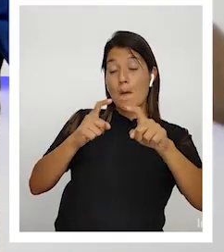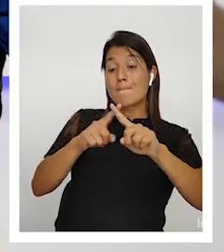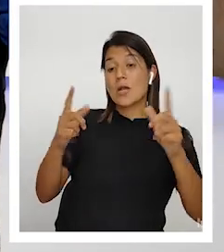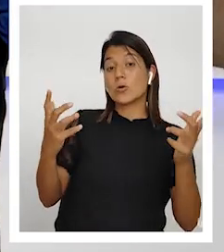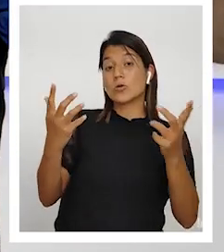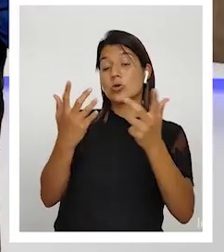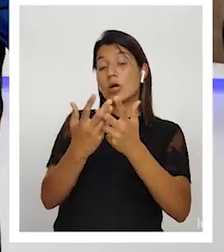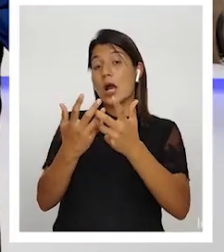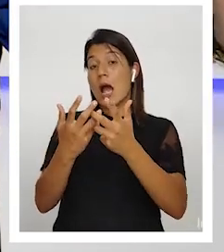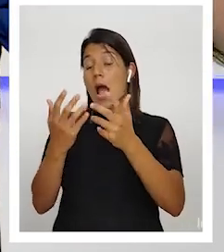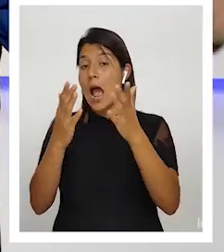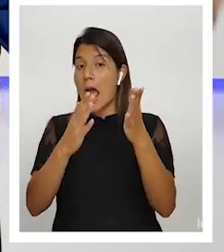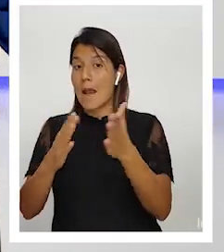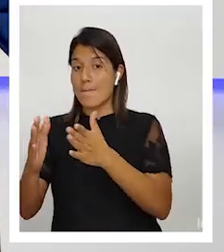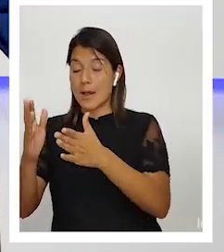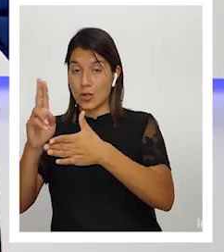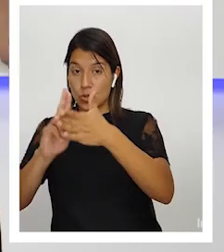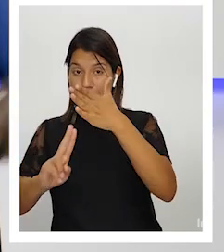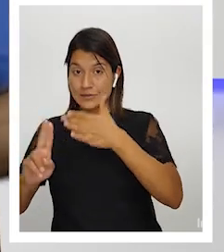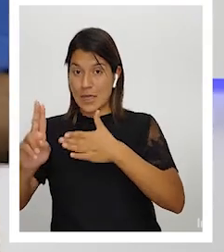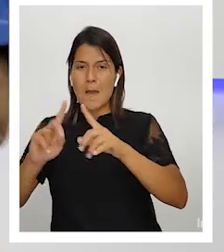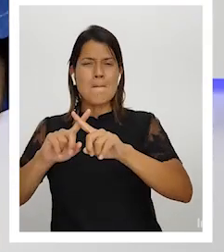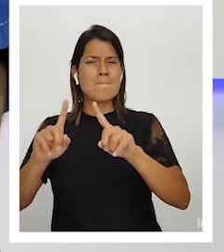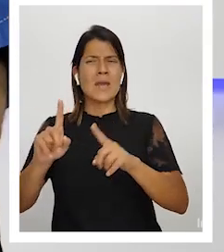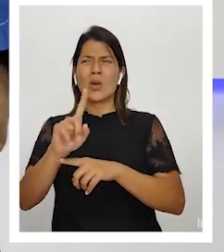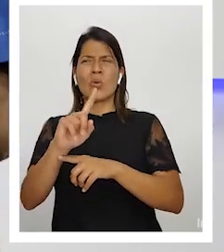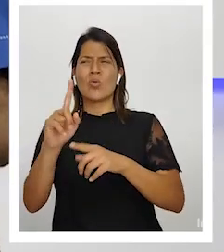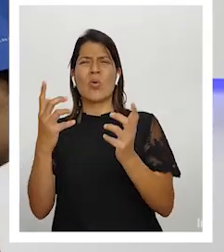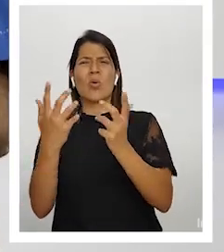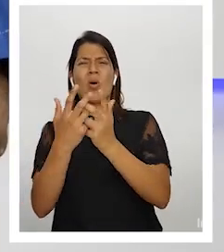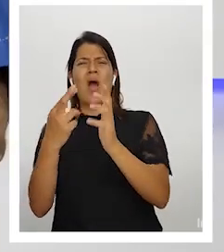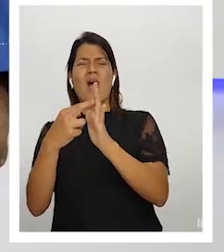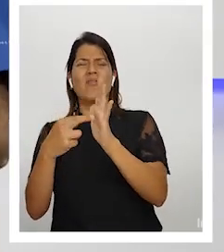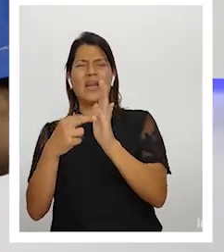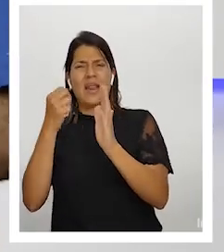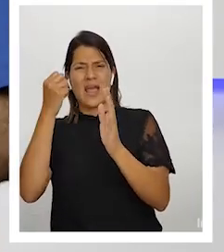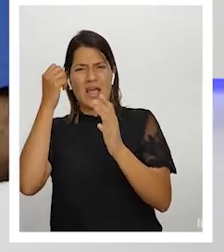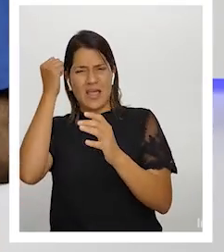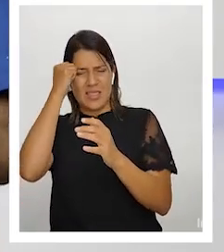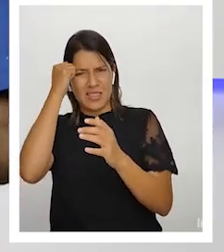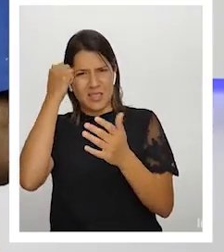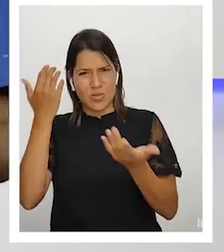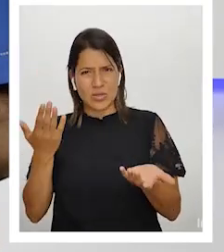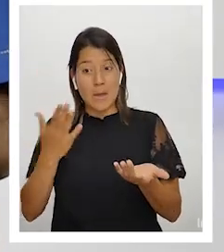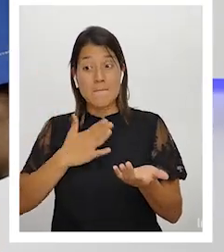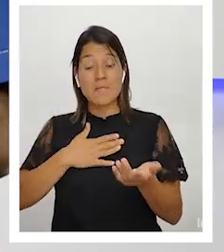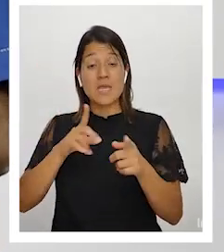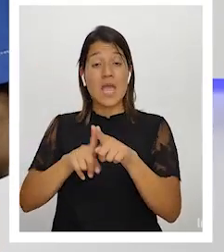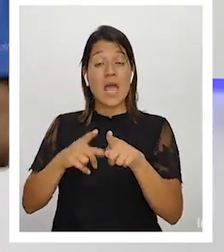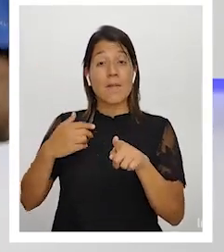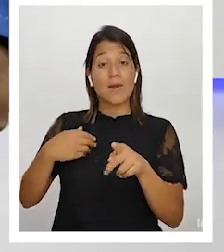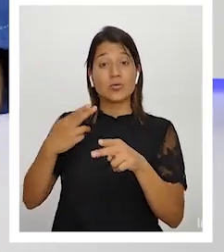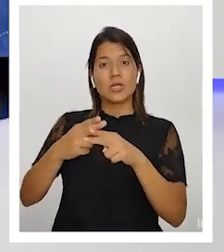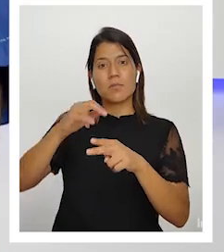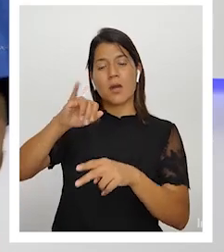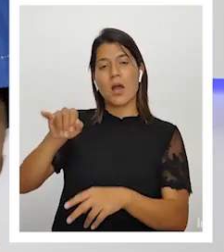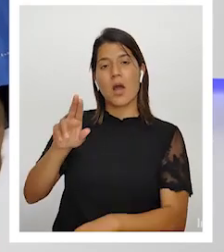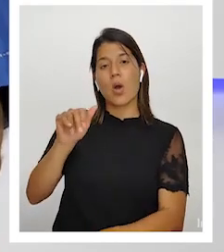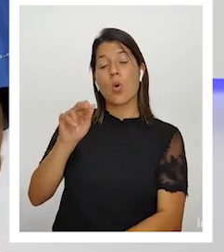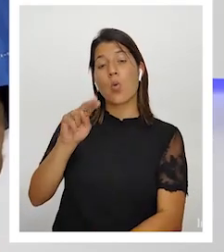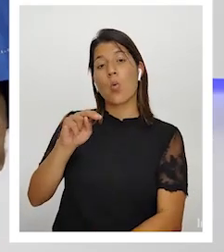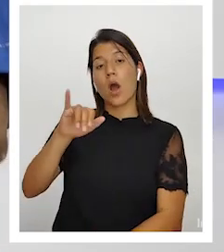acuerdo a una serie de normativas que son idiotas mi hermano Juan José me decía que lo que importante es la